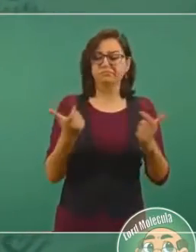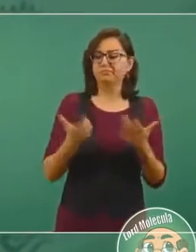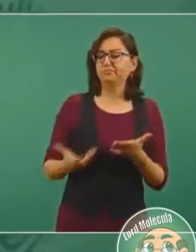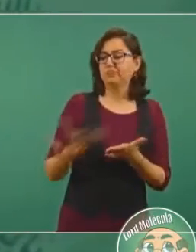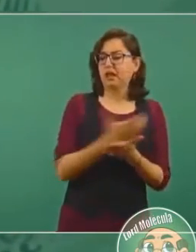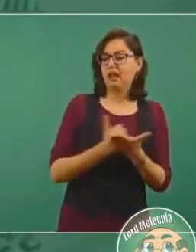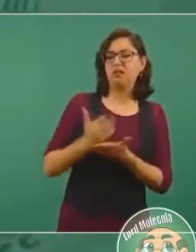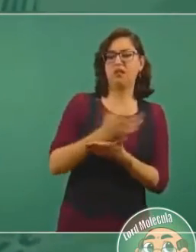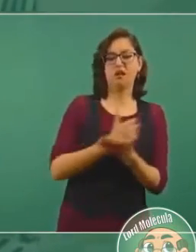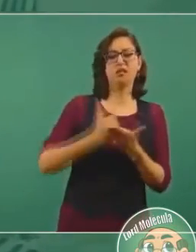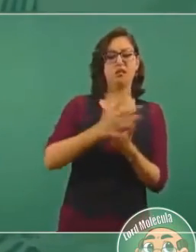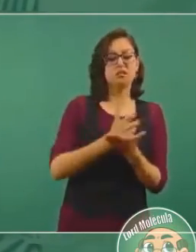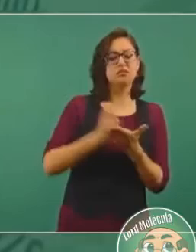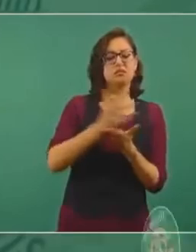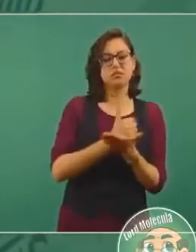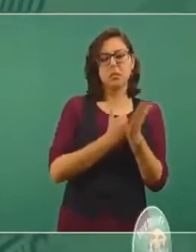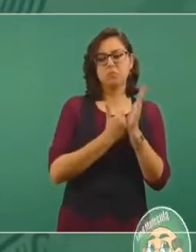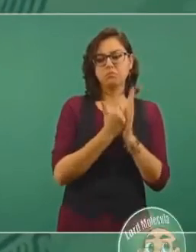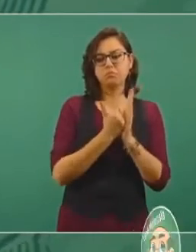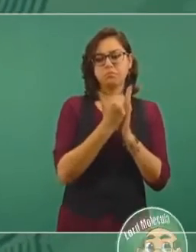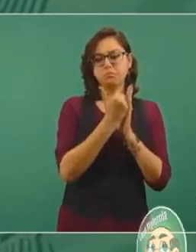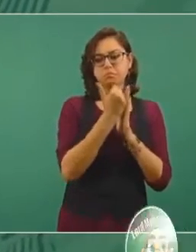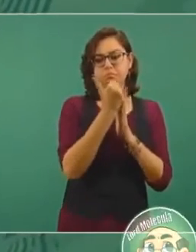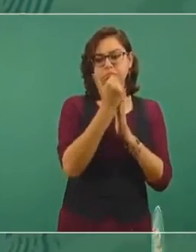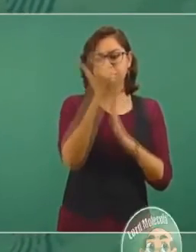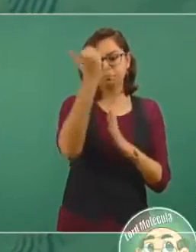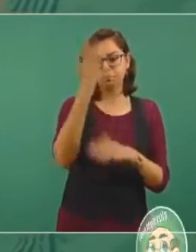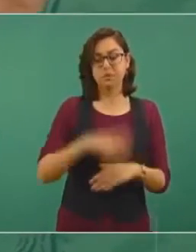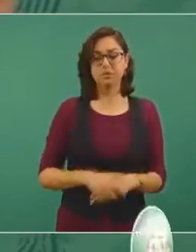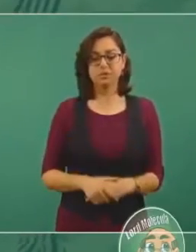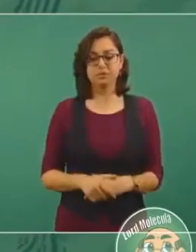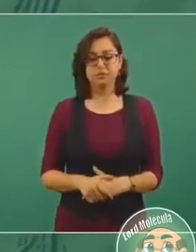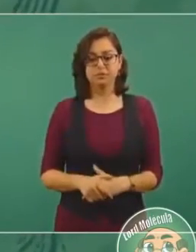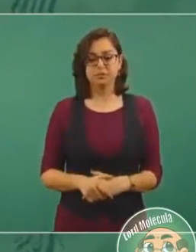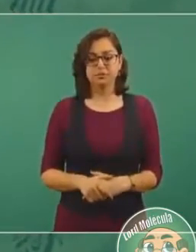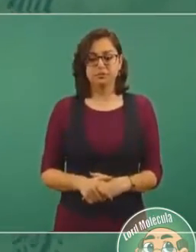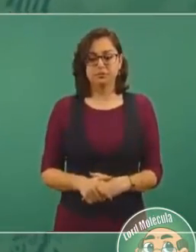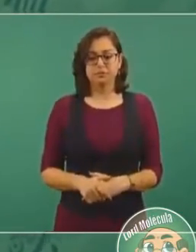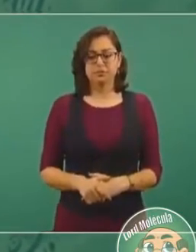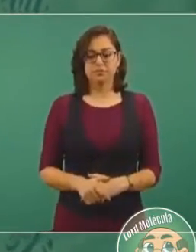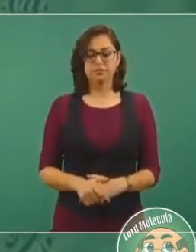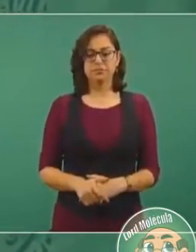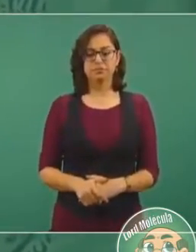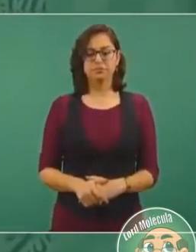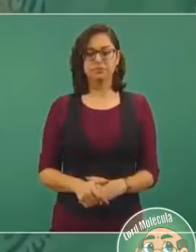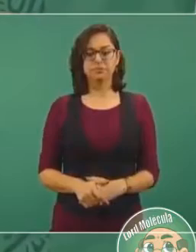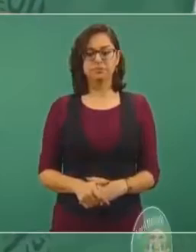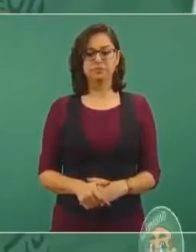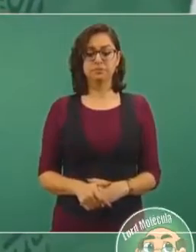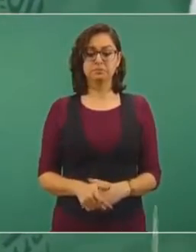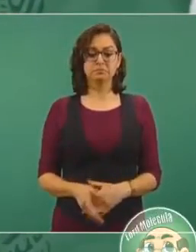empresas extranjeras. El ejemplo más claro y